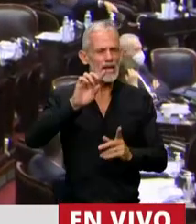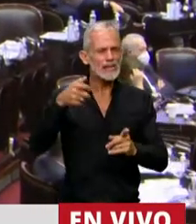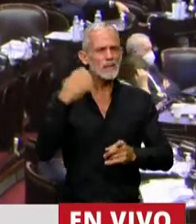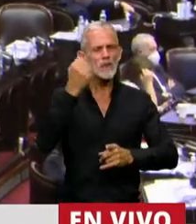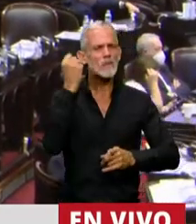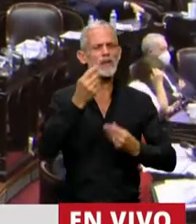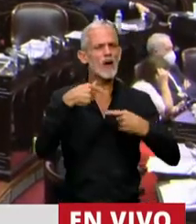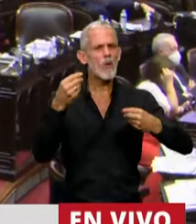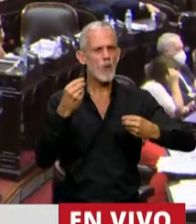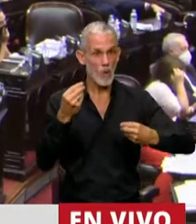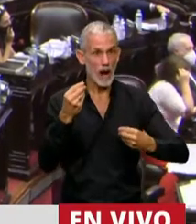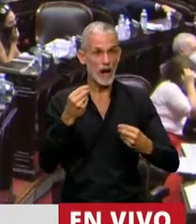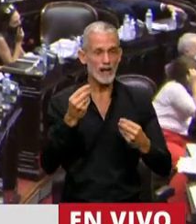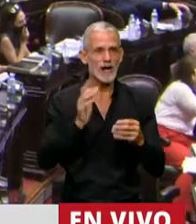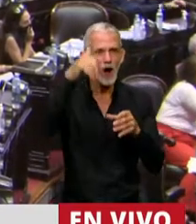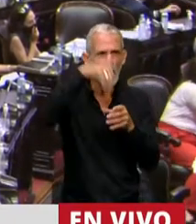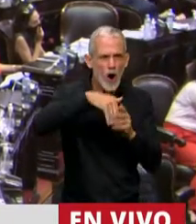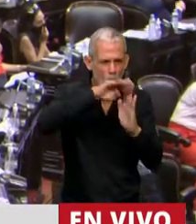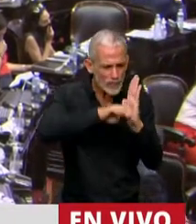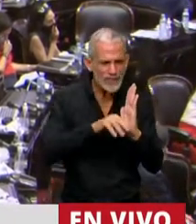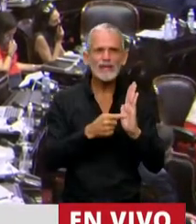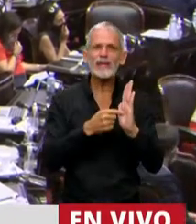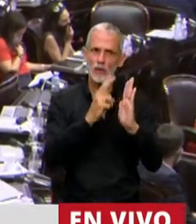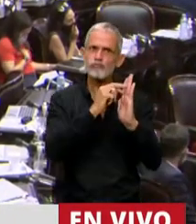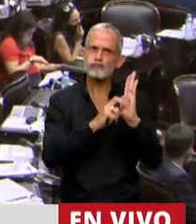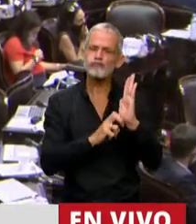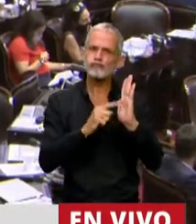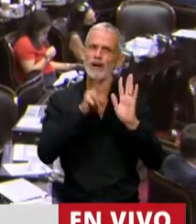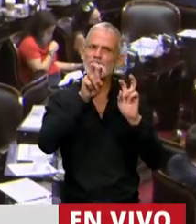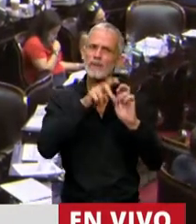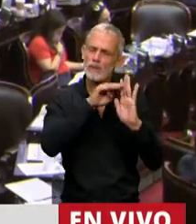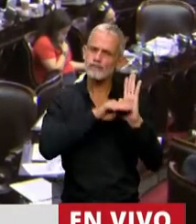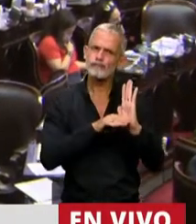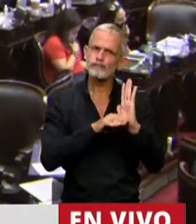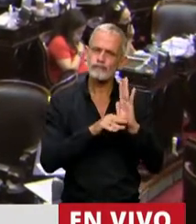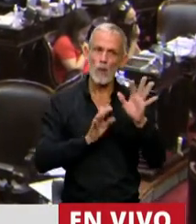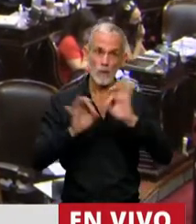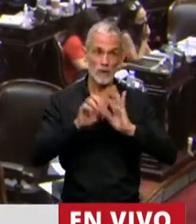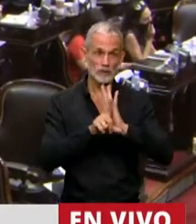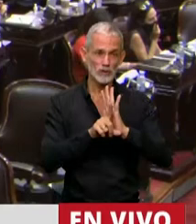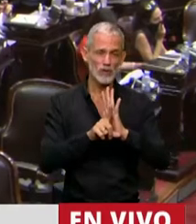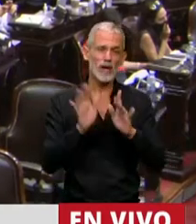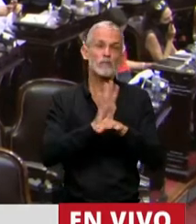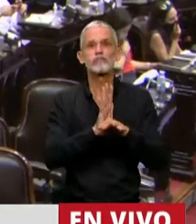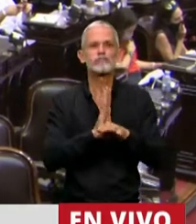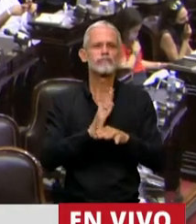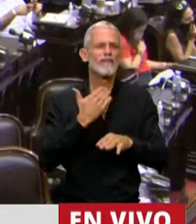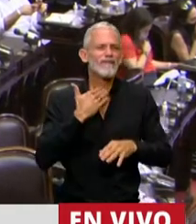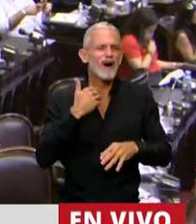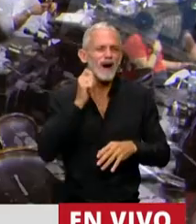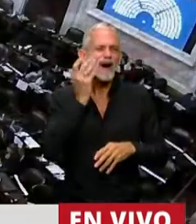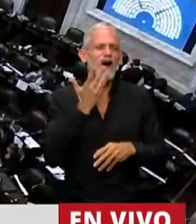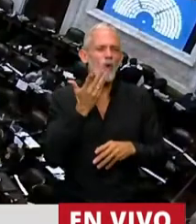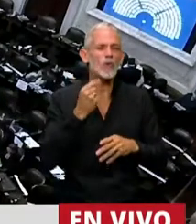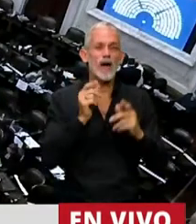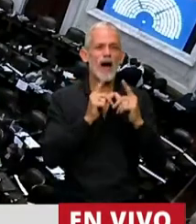también la importancia del contenido del proyecto, que es un deseo de que a través